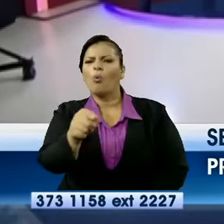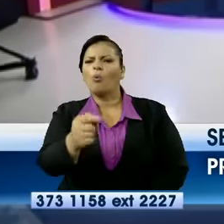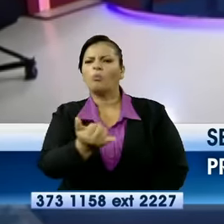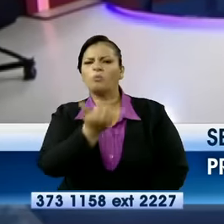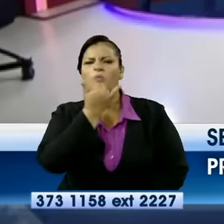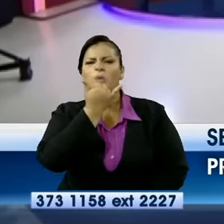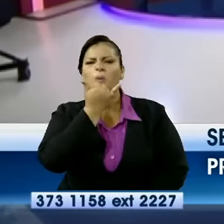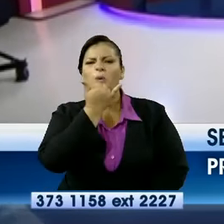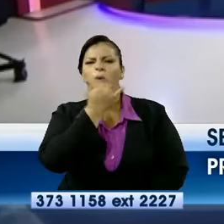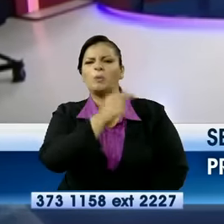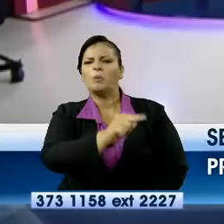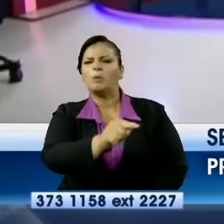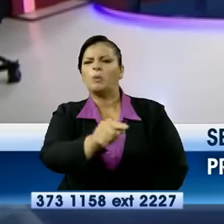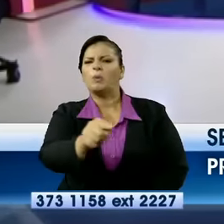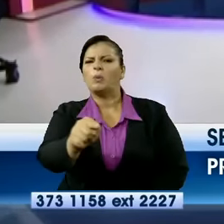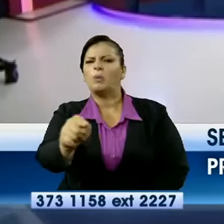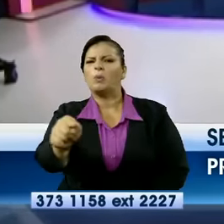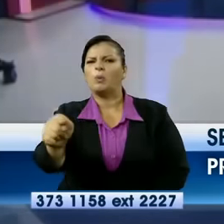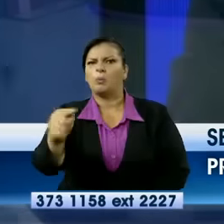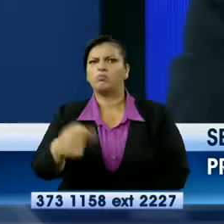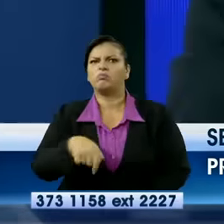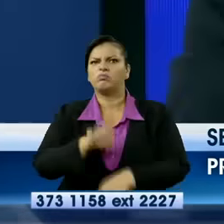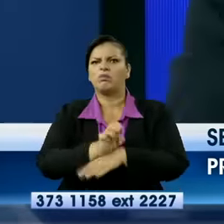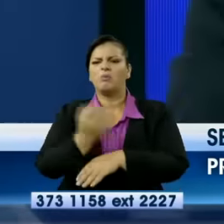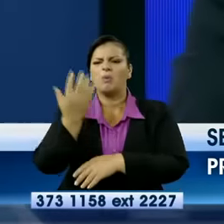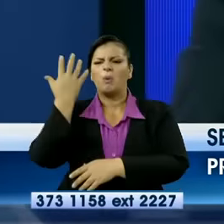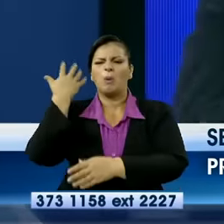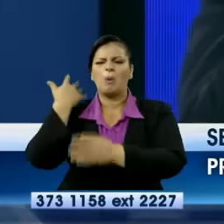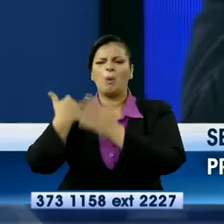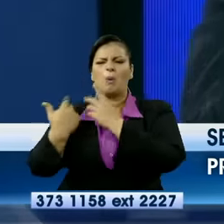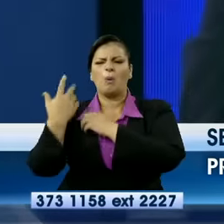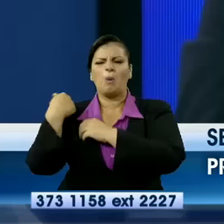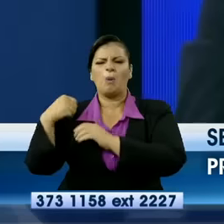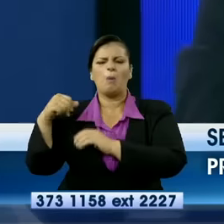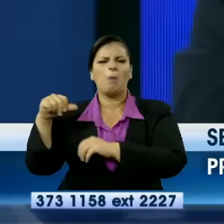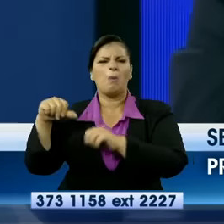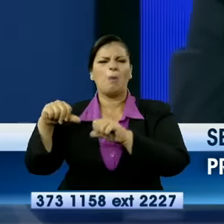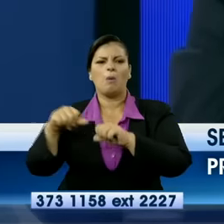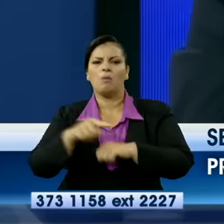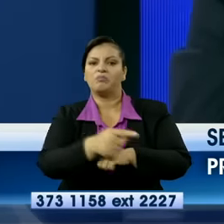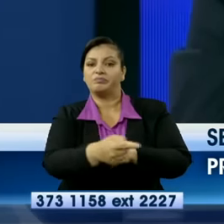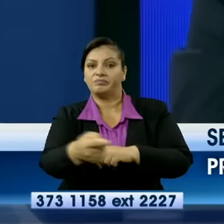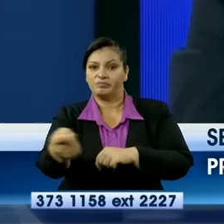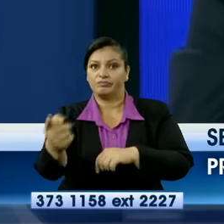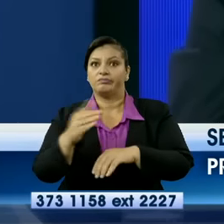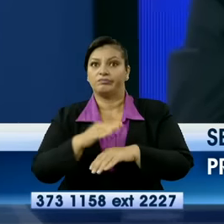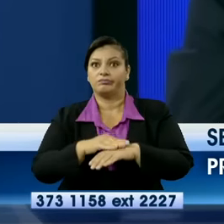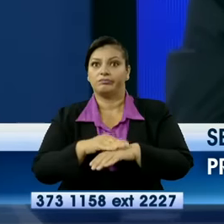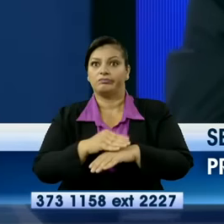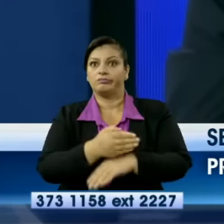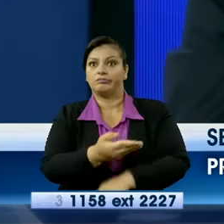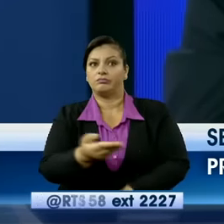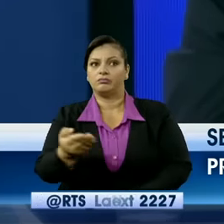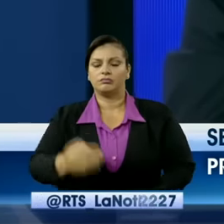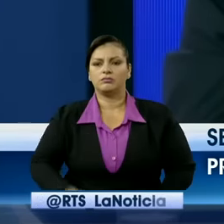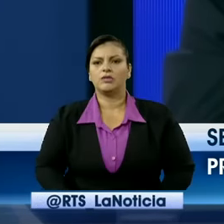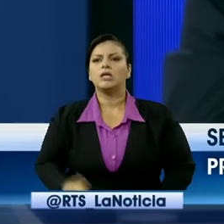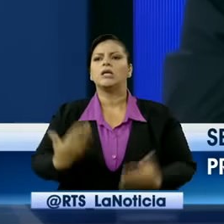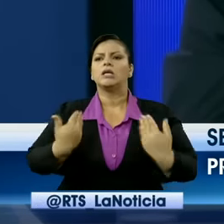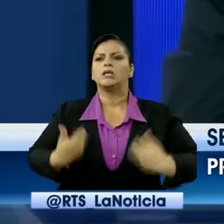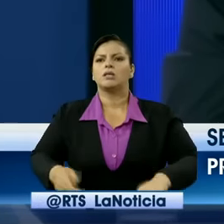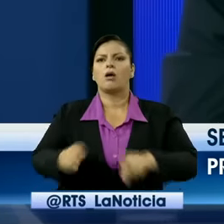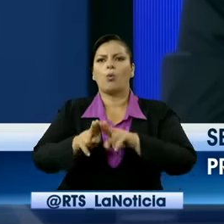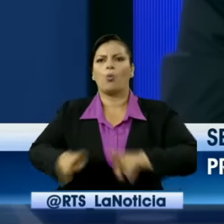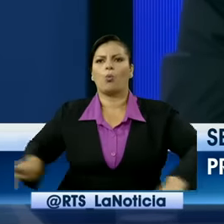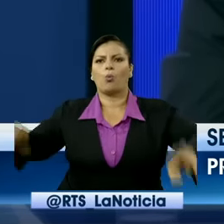Con respecto a la corrupción. He dicho que vamos a hacer una cirugía mayor a la corrupción. He pedido ya la ayuda de Naciones Unidas